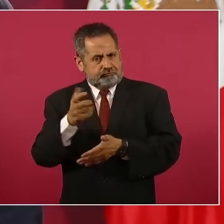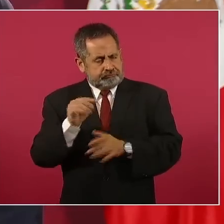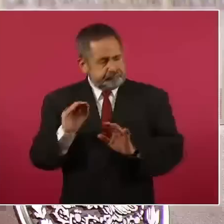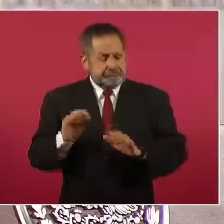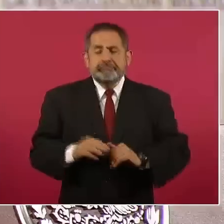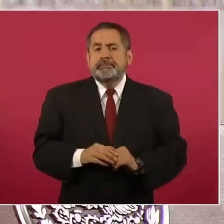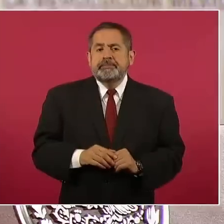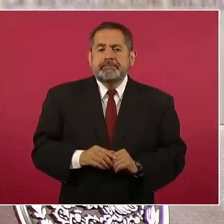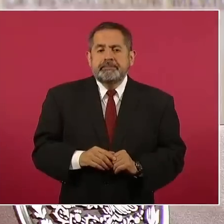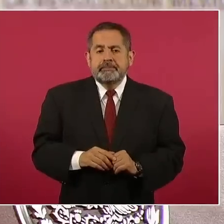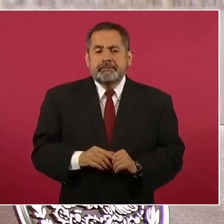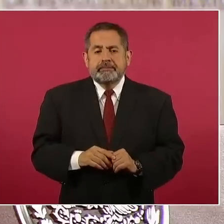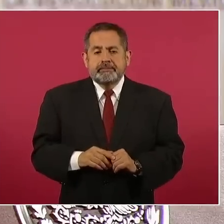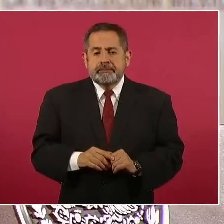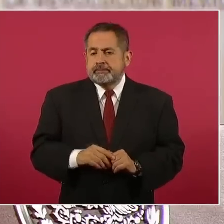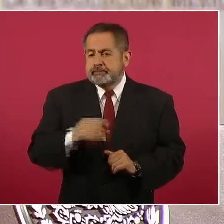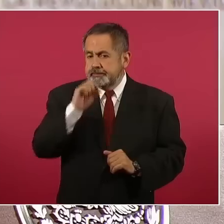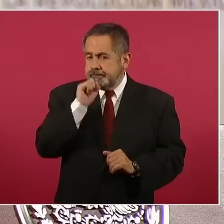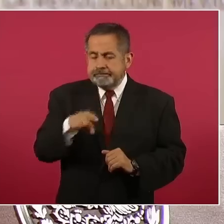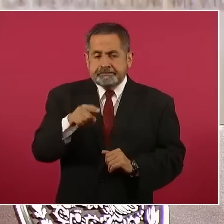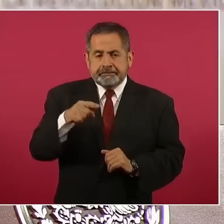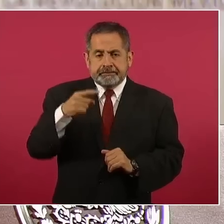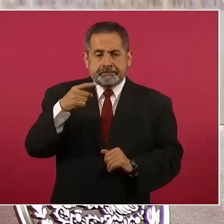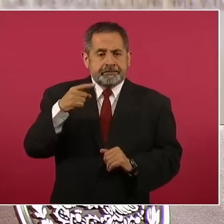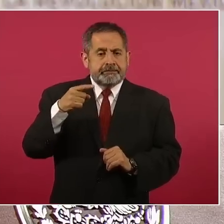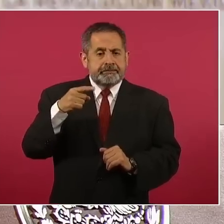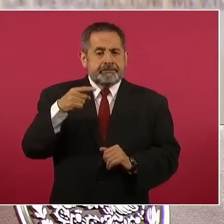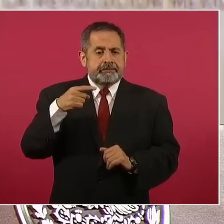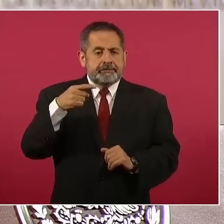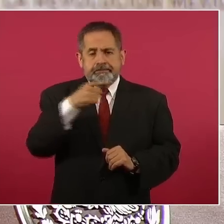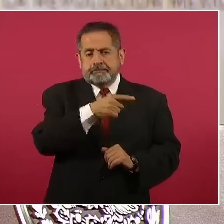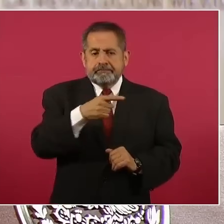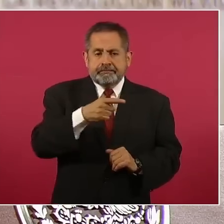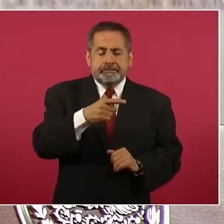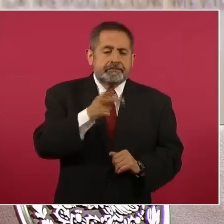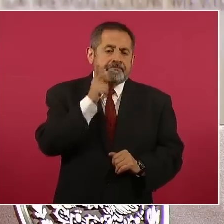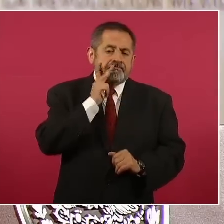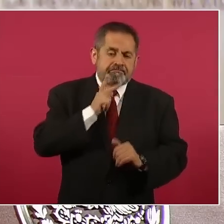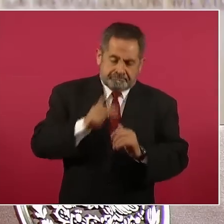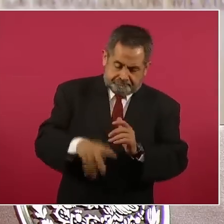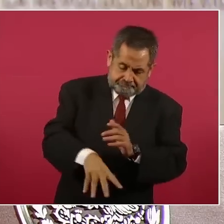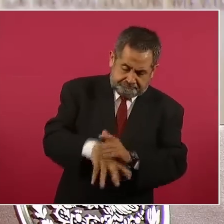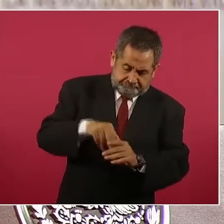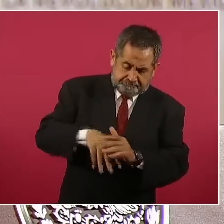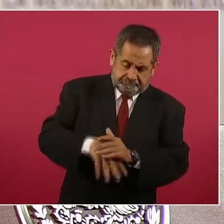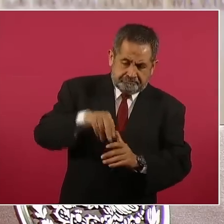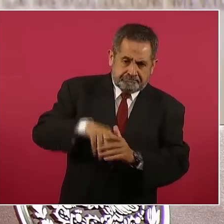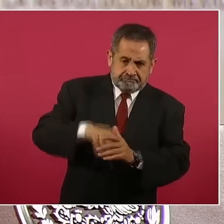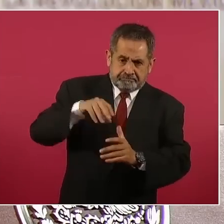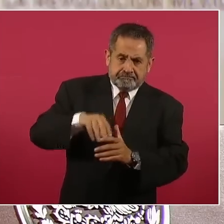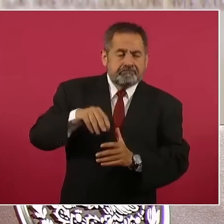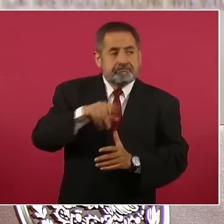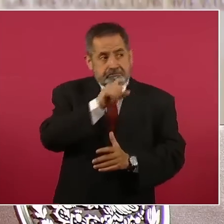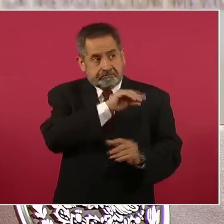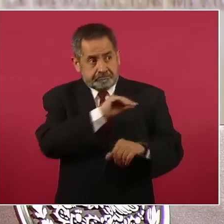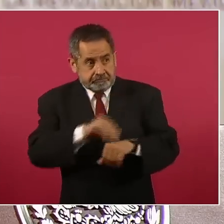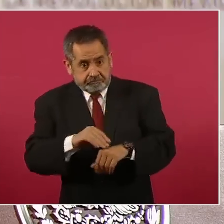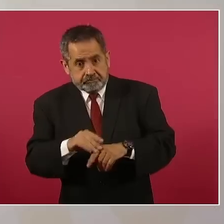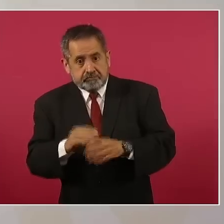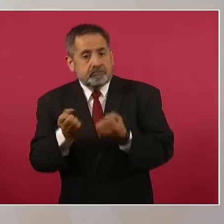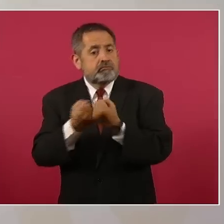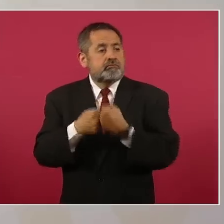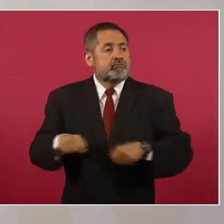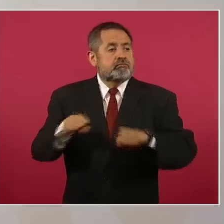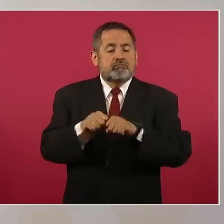y también en extracción de crudo en sociedad